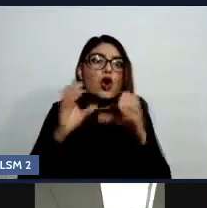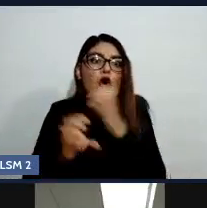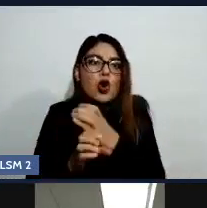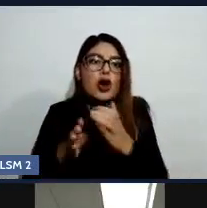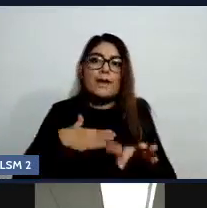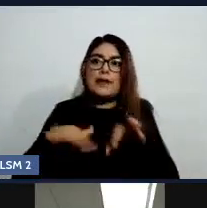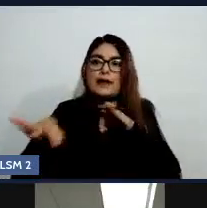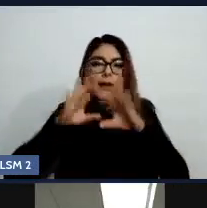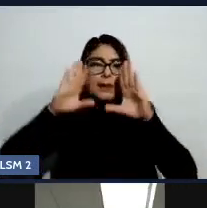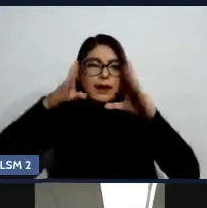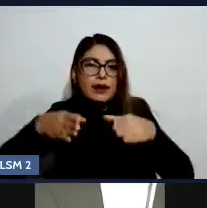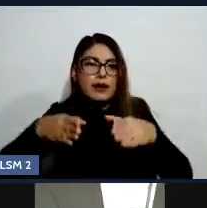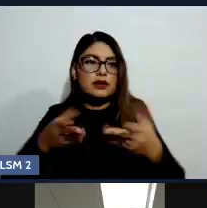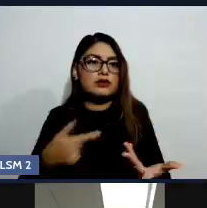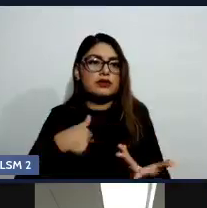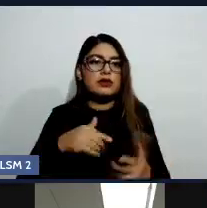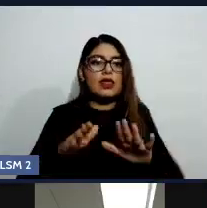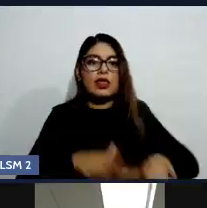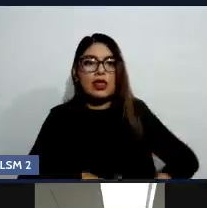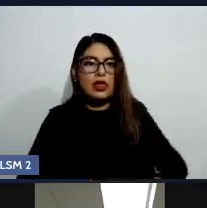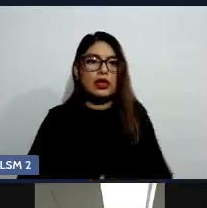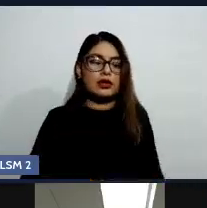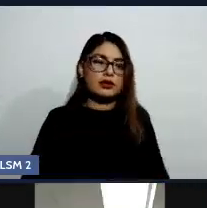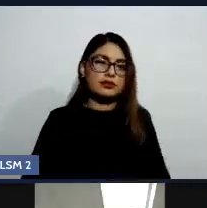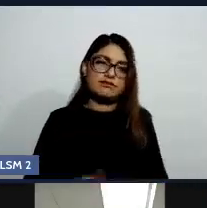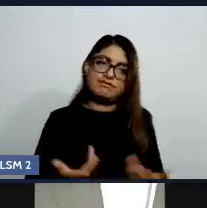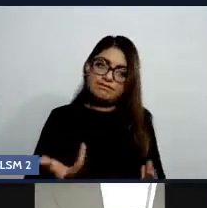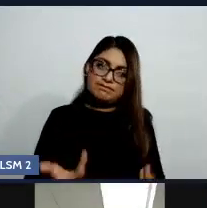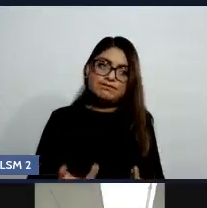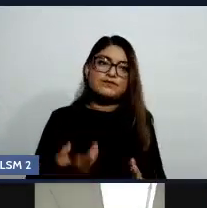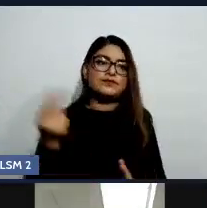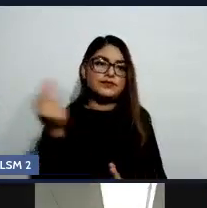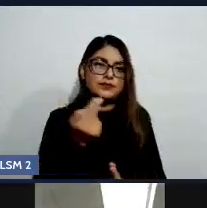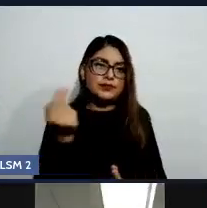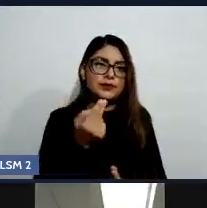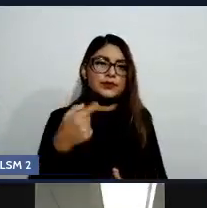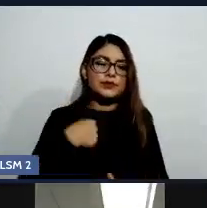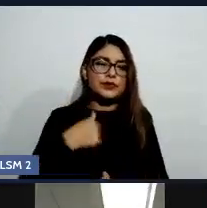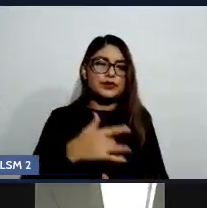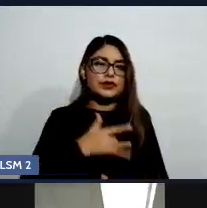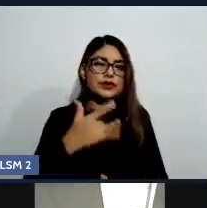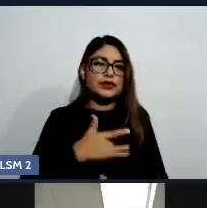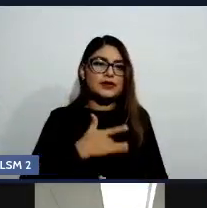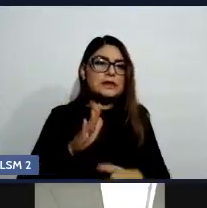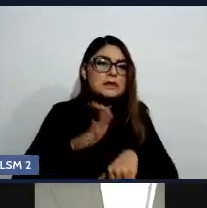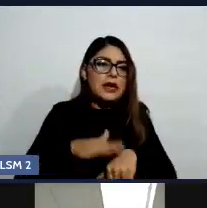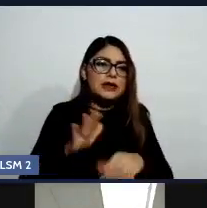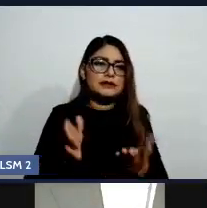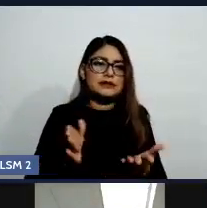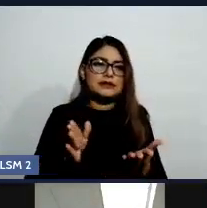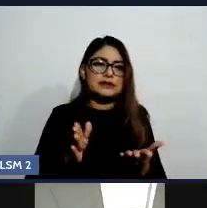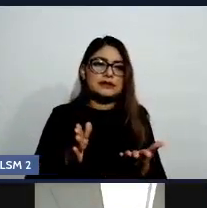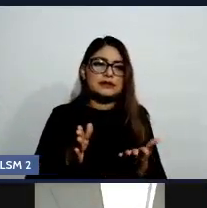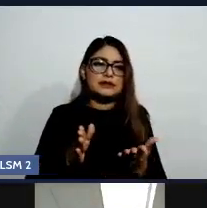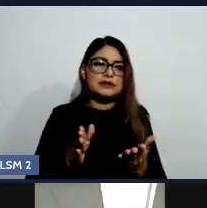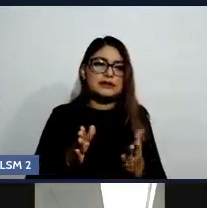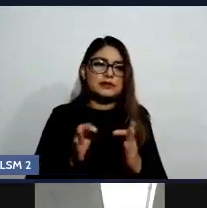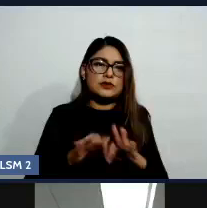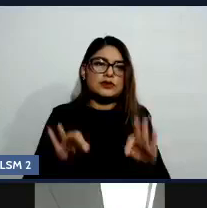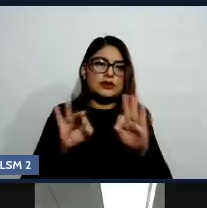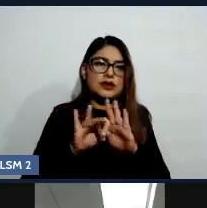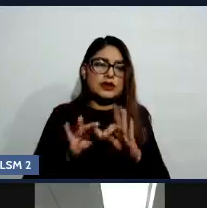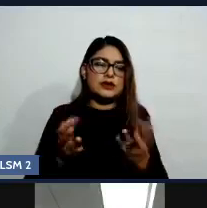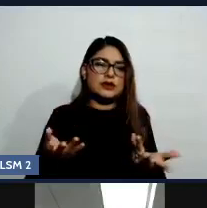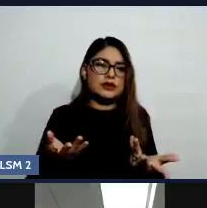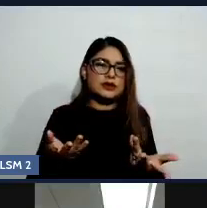llenarme o sentirme alguien más importante porque tengo tal profesión, o